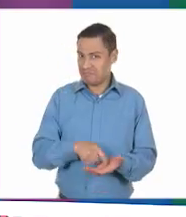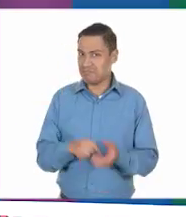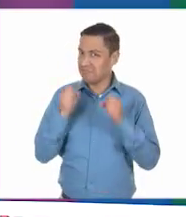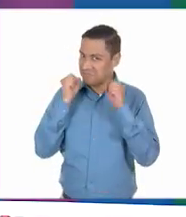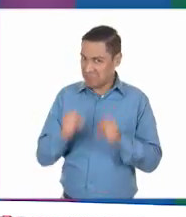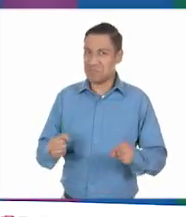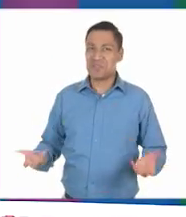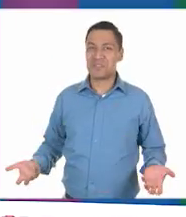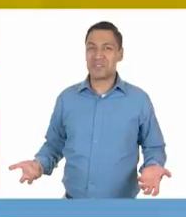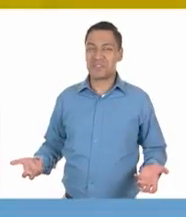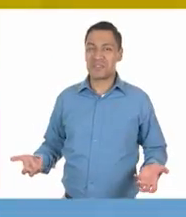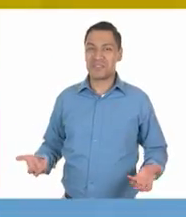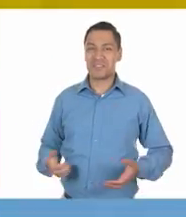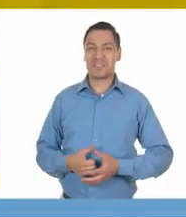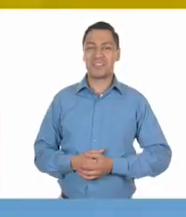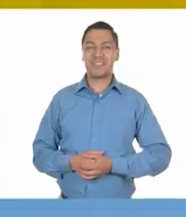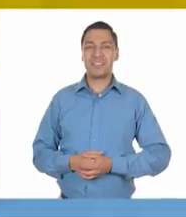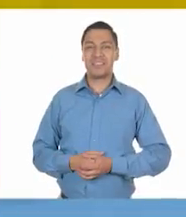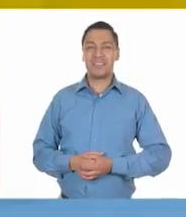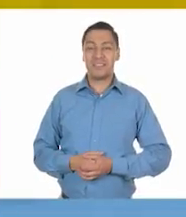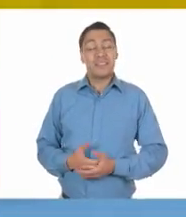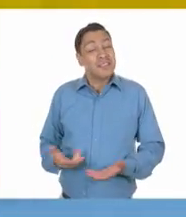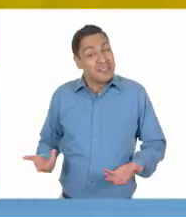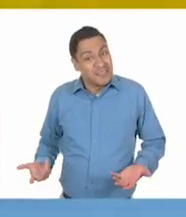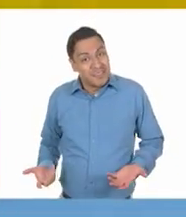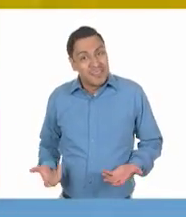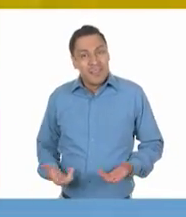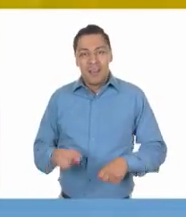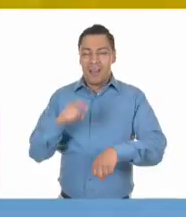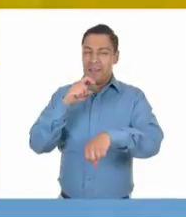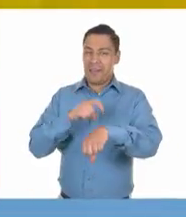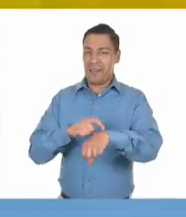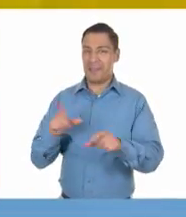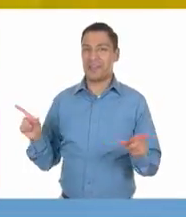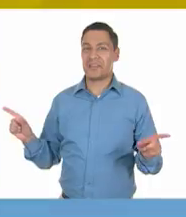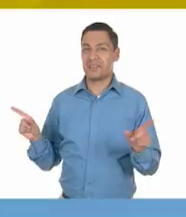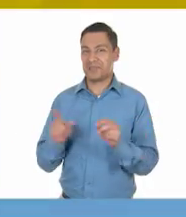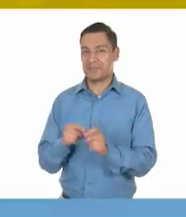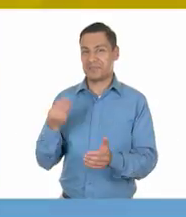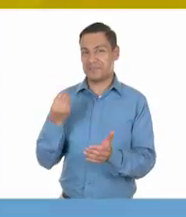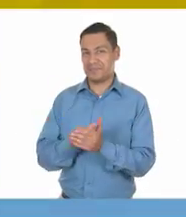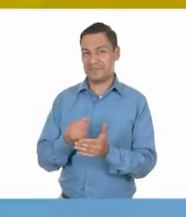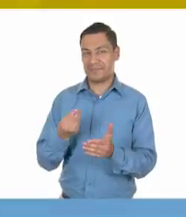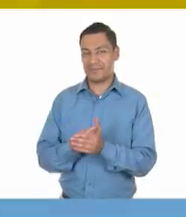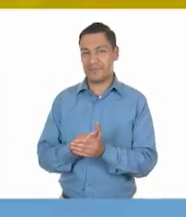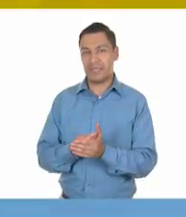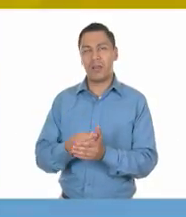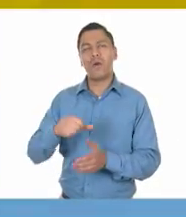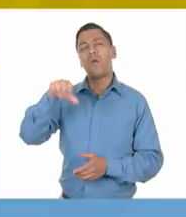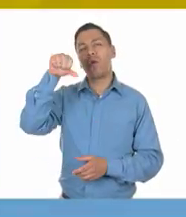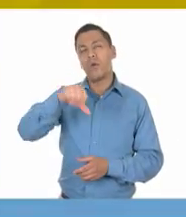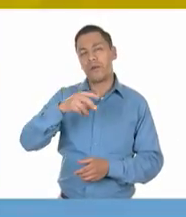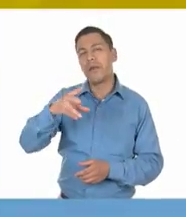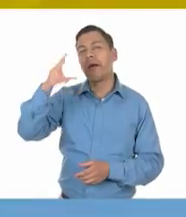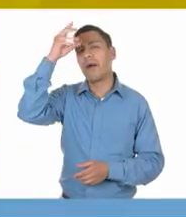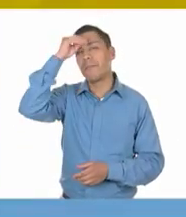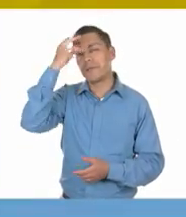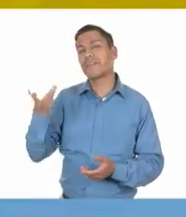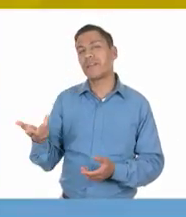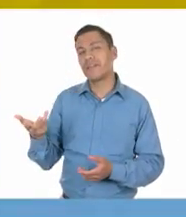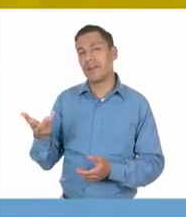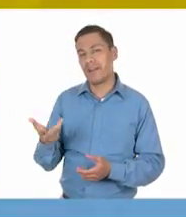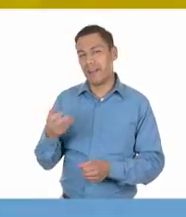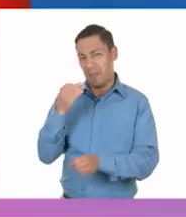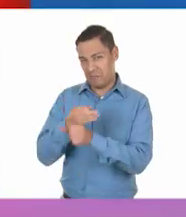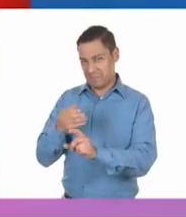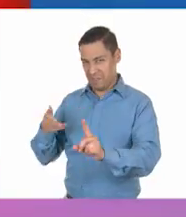estoy seguro que sí. Sí, sí. Y, bueno, pues estamos llegando al final de nuestra clase, así que vamos a mencionar qué es lo que hemos aprendido el día de